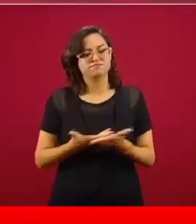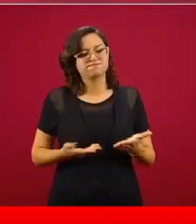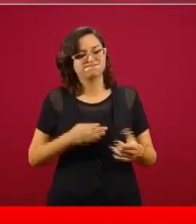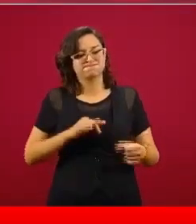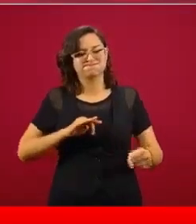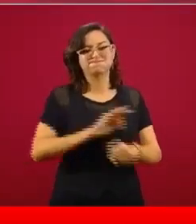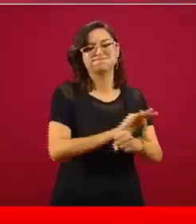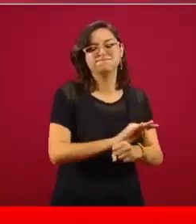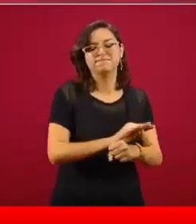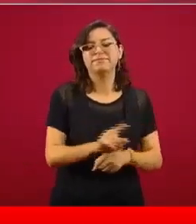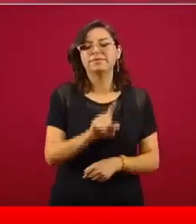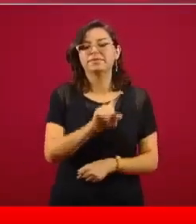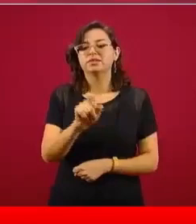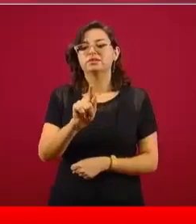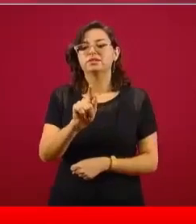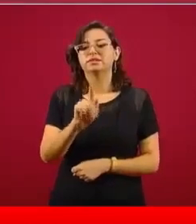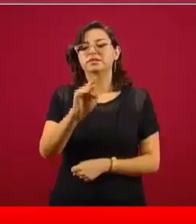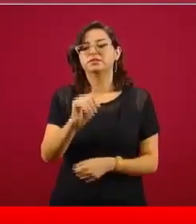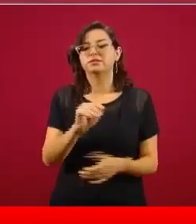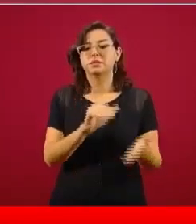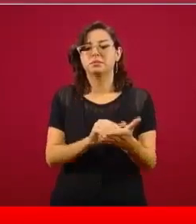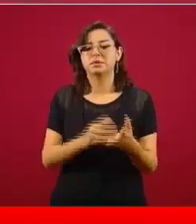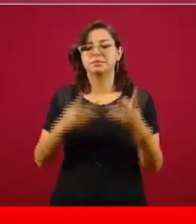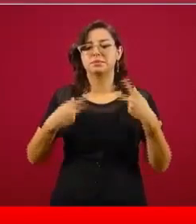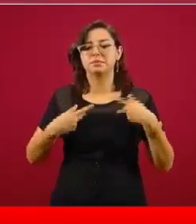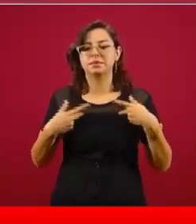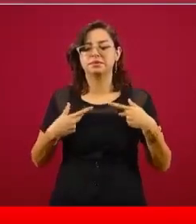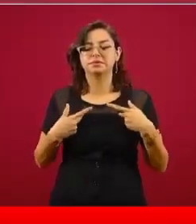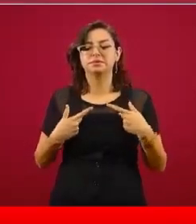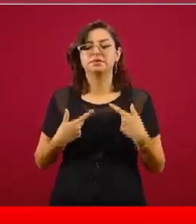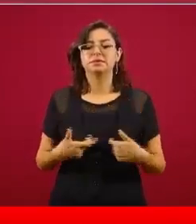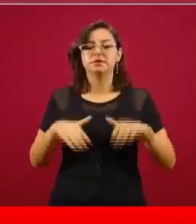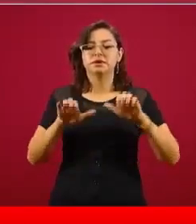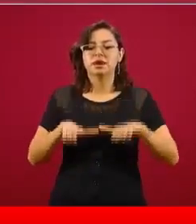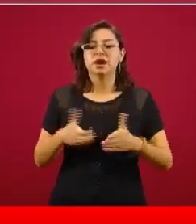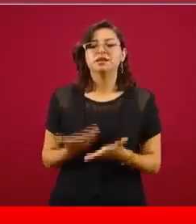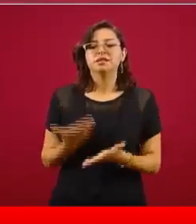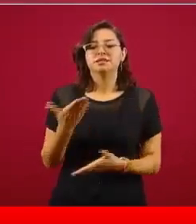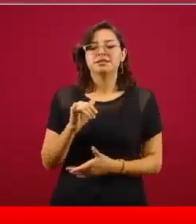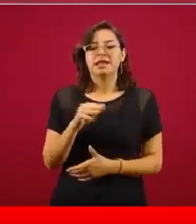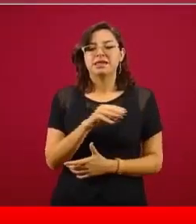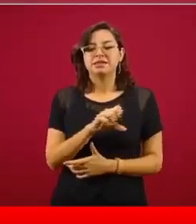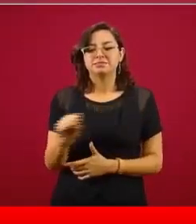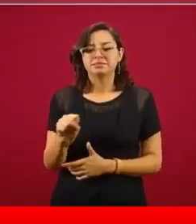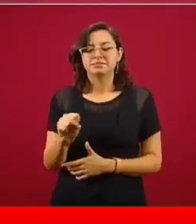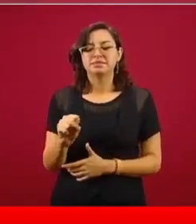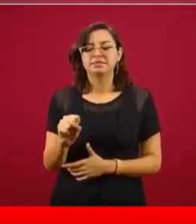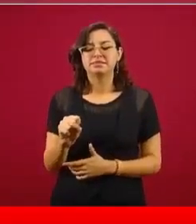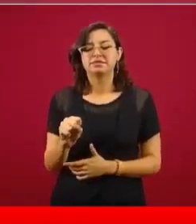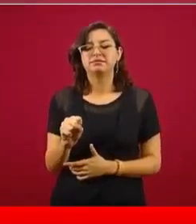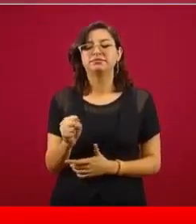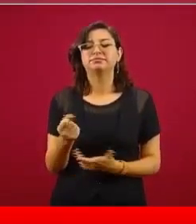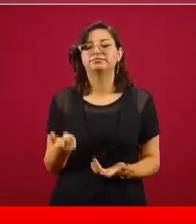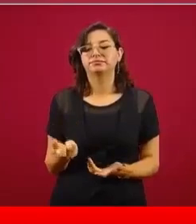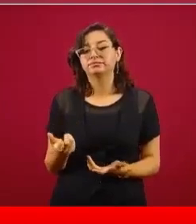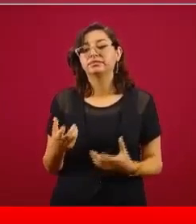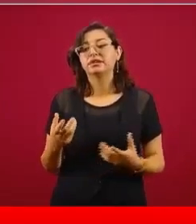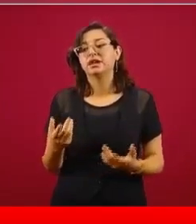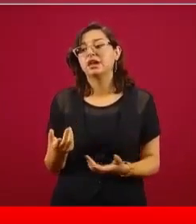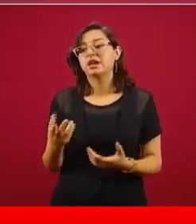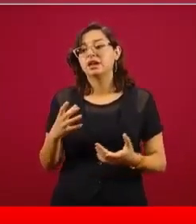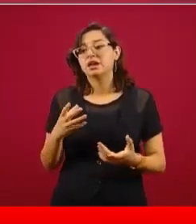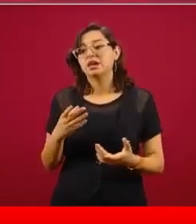son 179 mil trabajadores registrados en el Seguro Social, de quienes dependen 300 mil